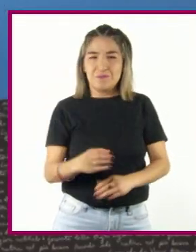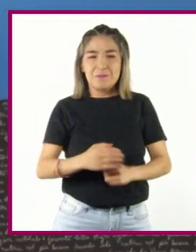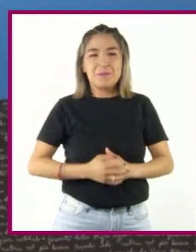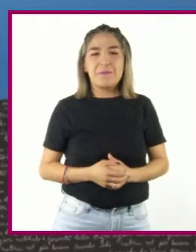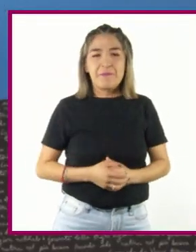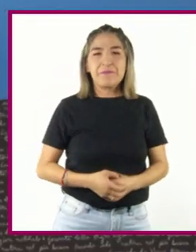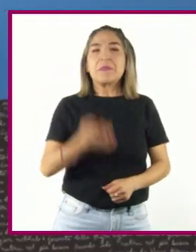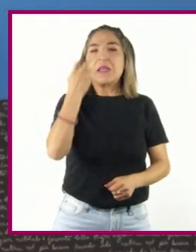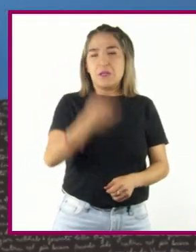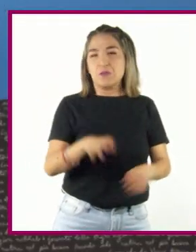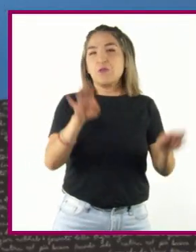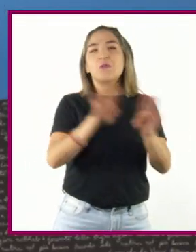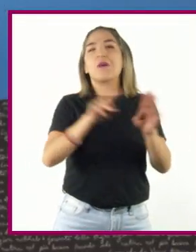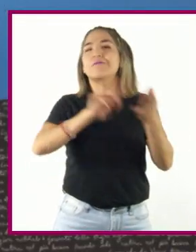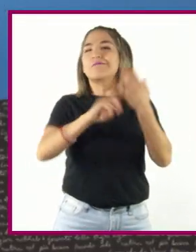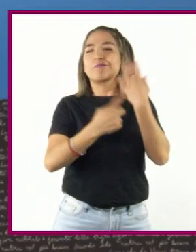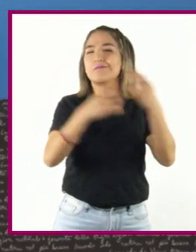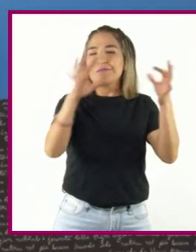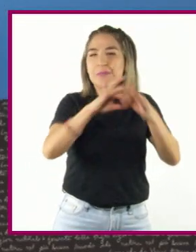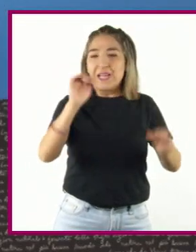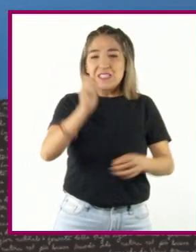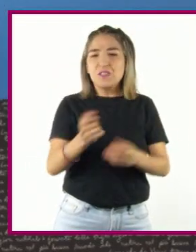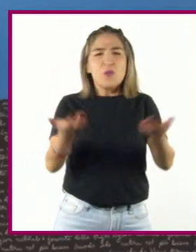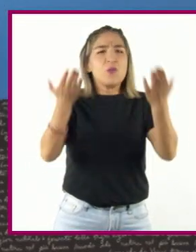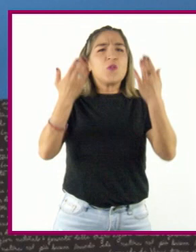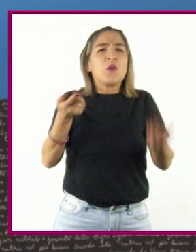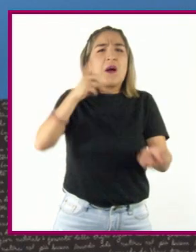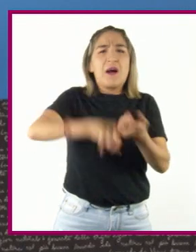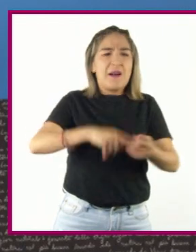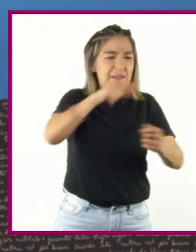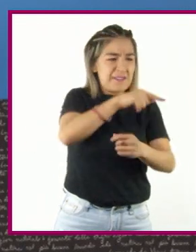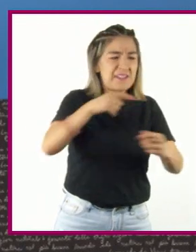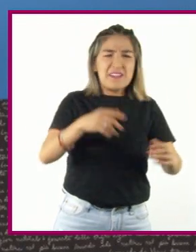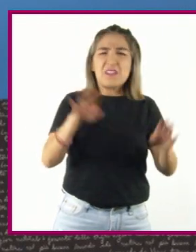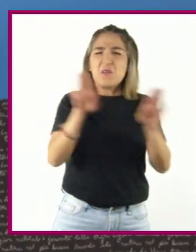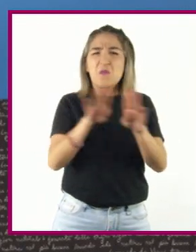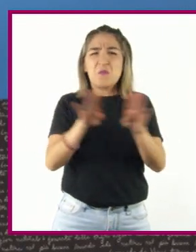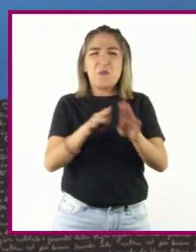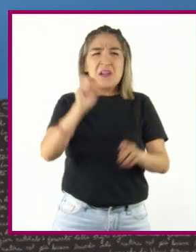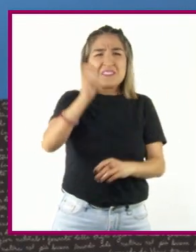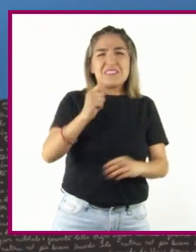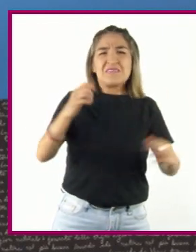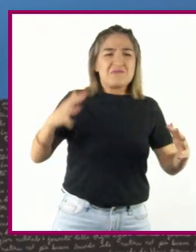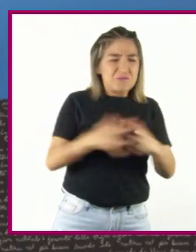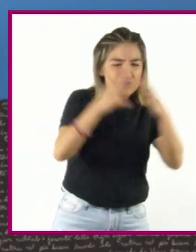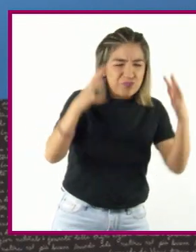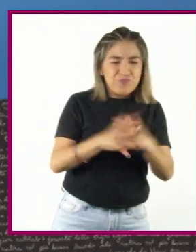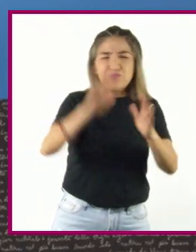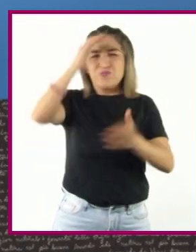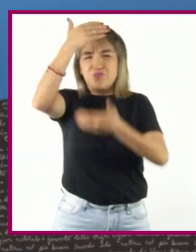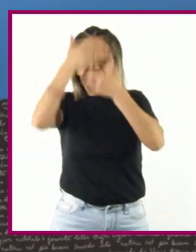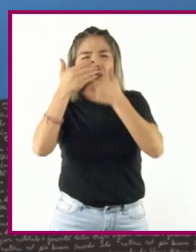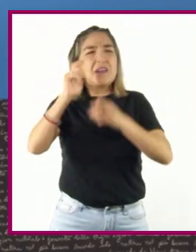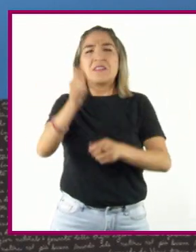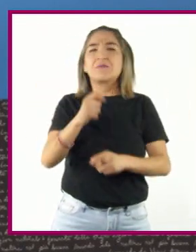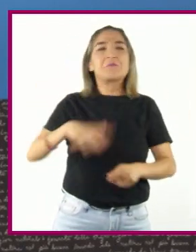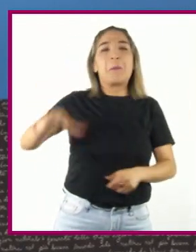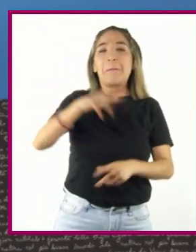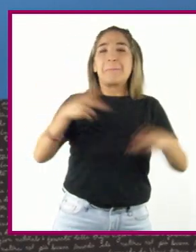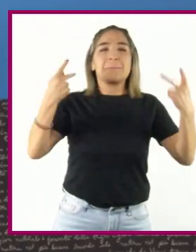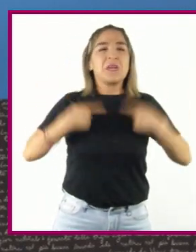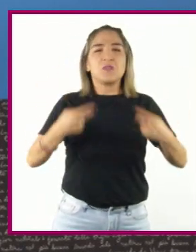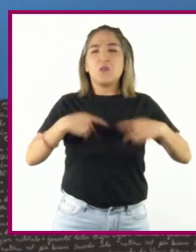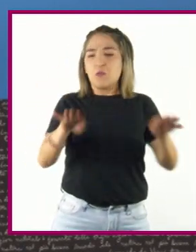Salvo como metáfora, no existe una guerra contra el terror o el terrorismo, sino contra un agente político determinado